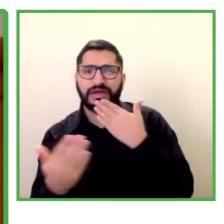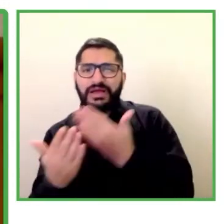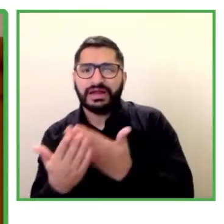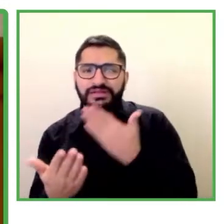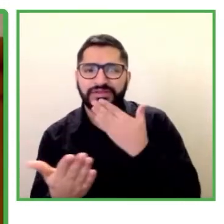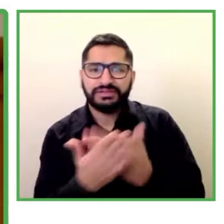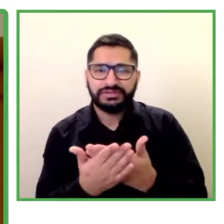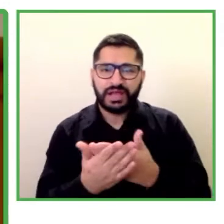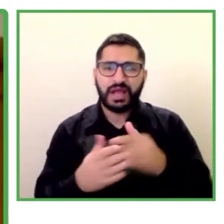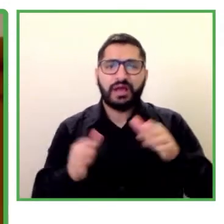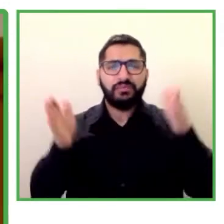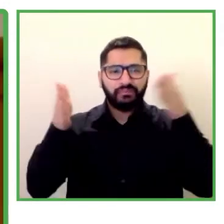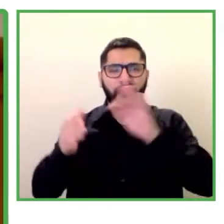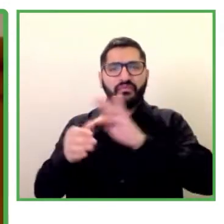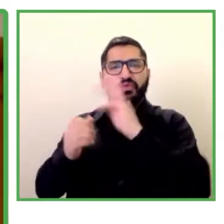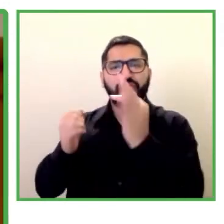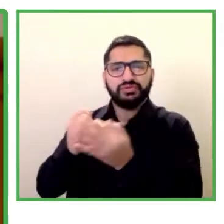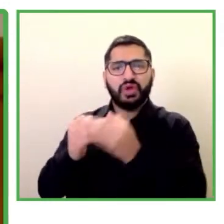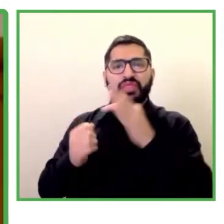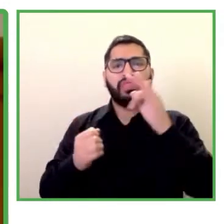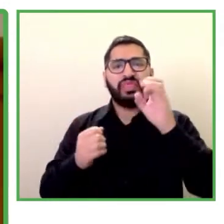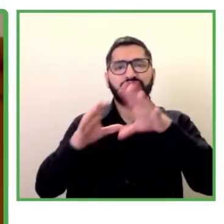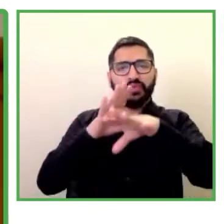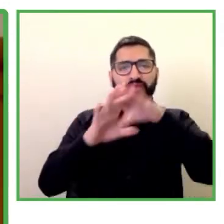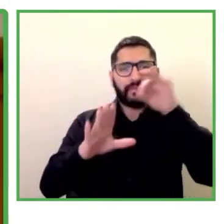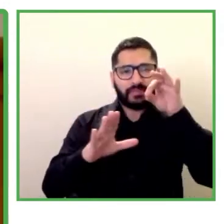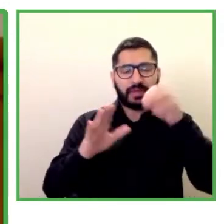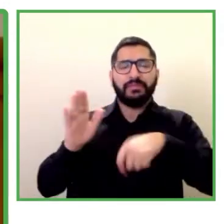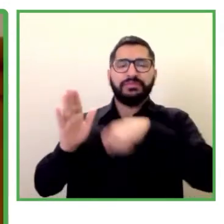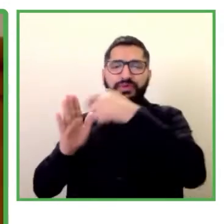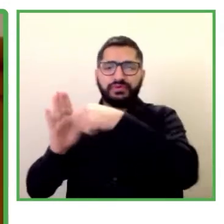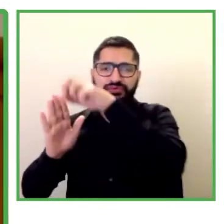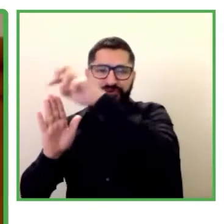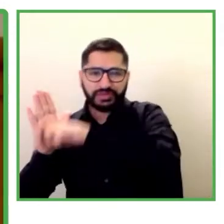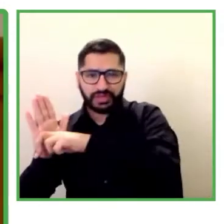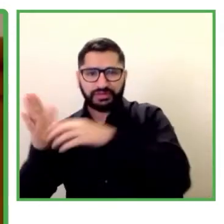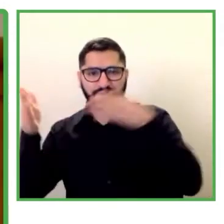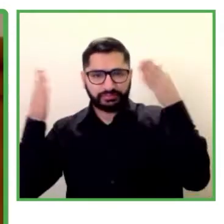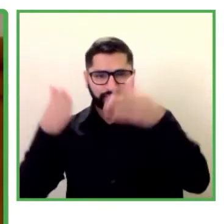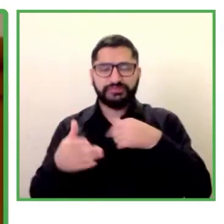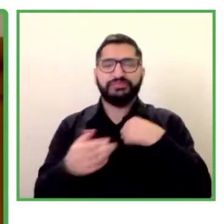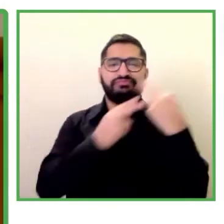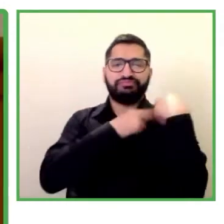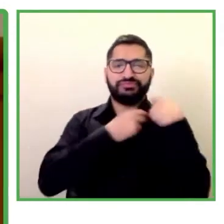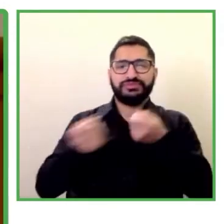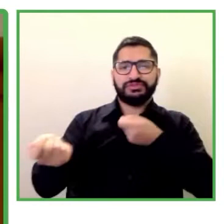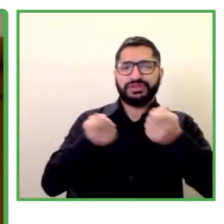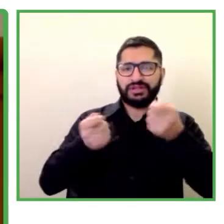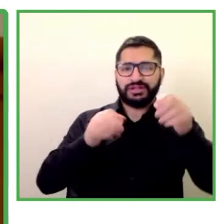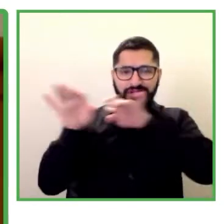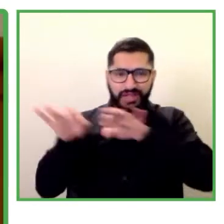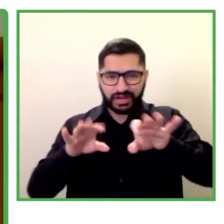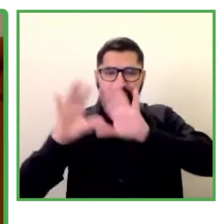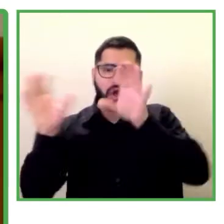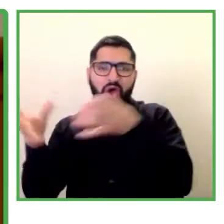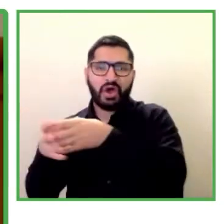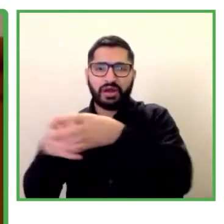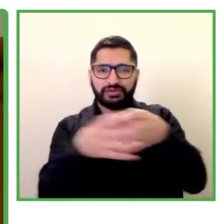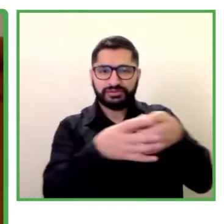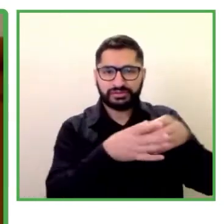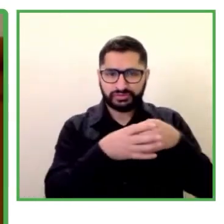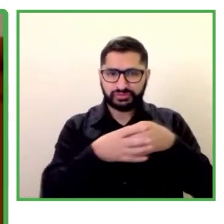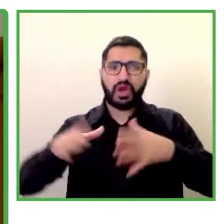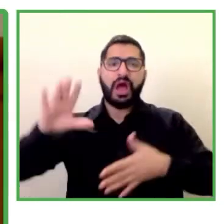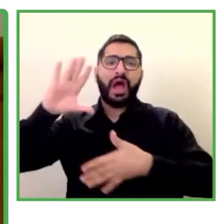Yo soy Ana Moedano y ejerzo como Vicesecretaria General de la Organización Iberoamericana de Seguridad Social, la OIS, que